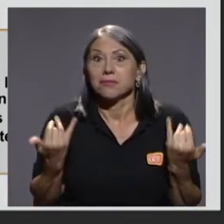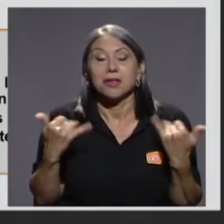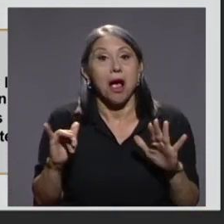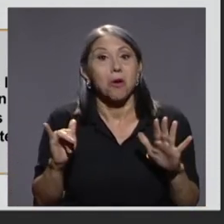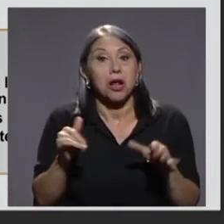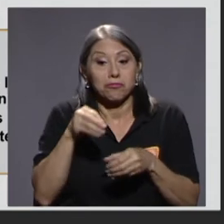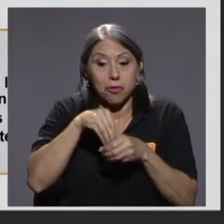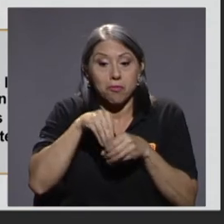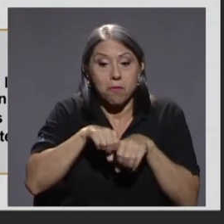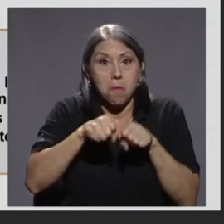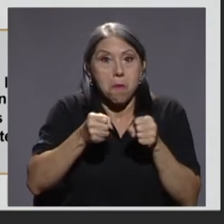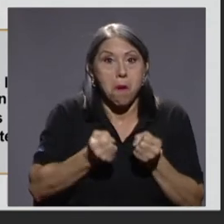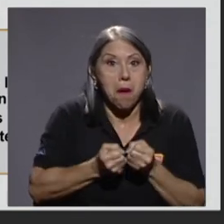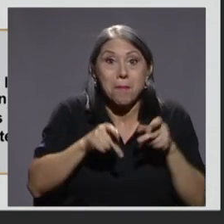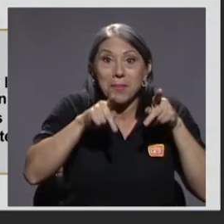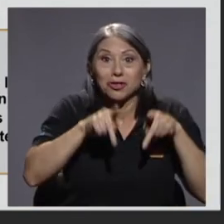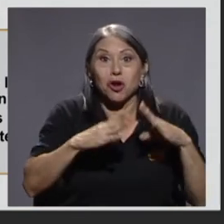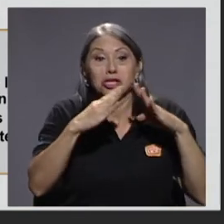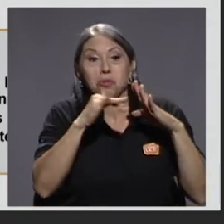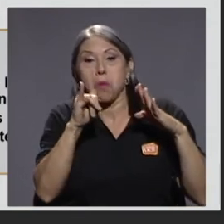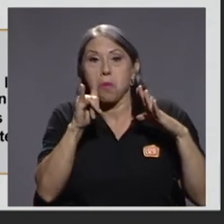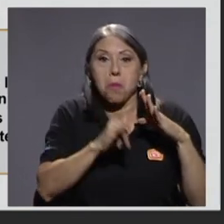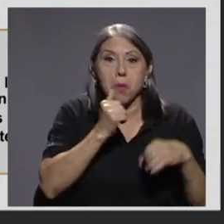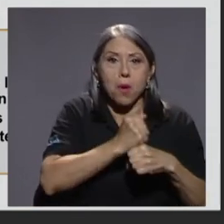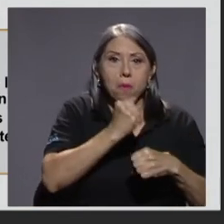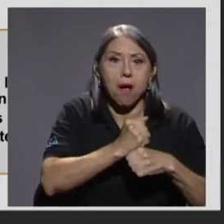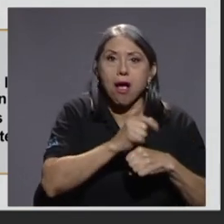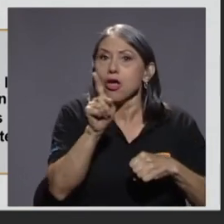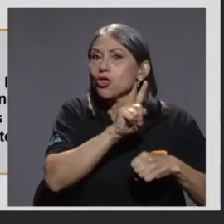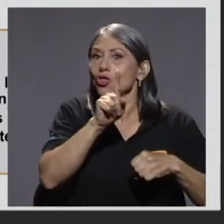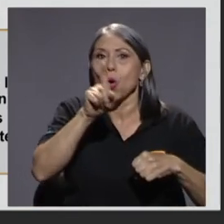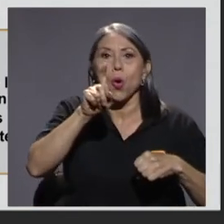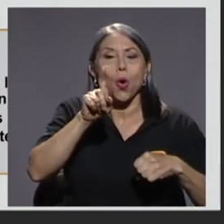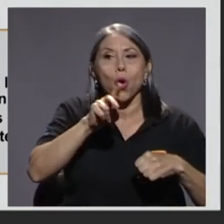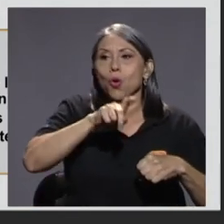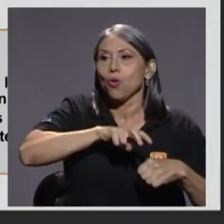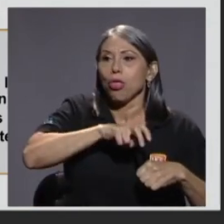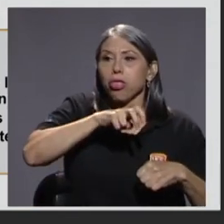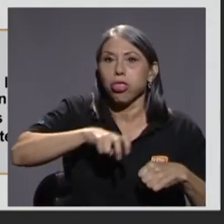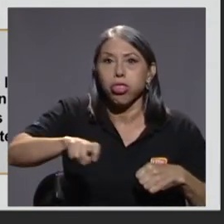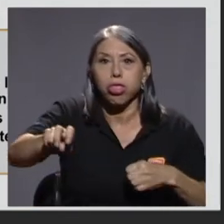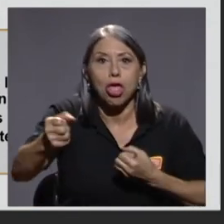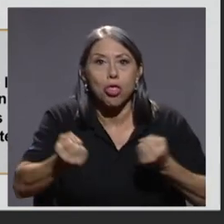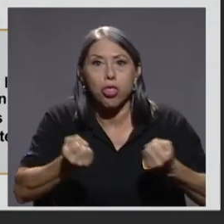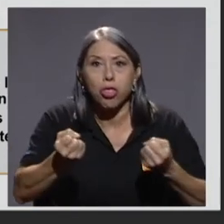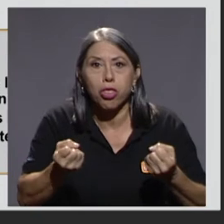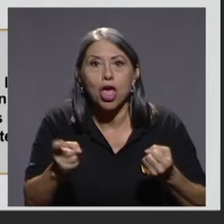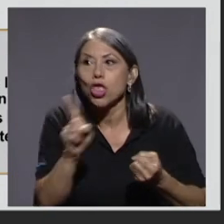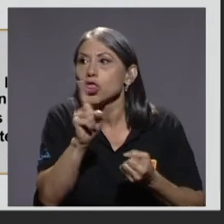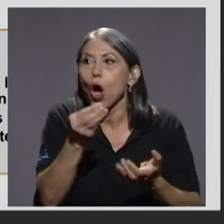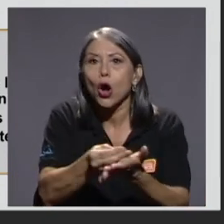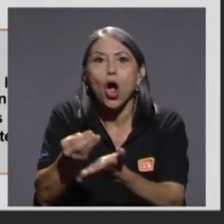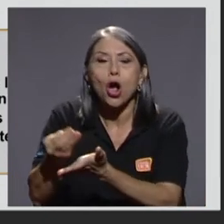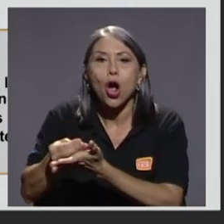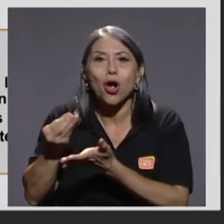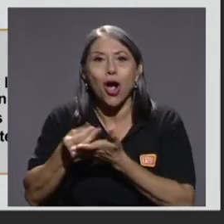no utilizan transporte, no consumen productos. Tenemos también un